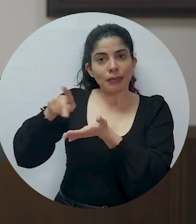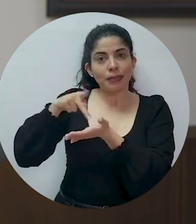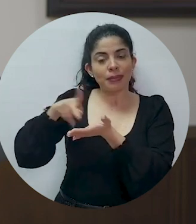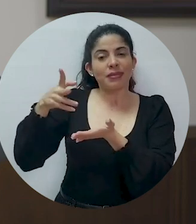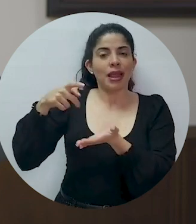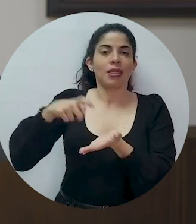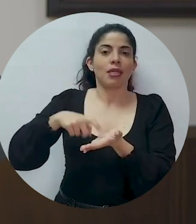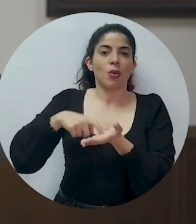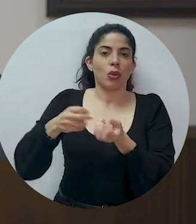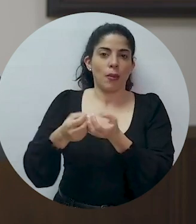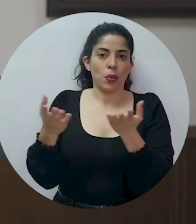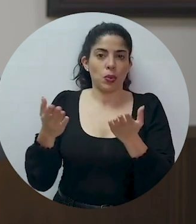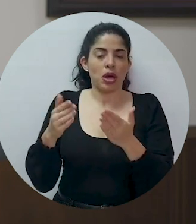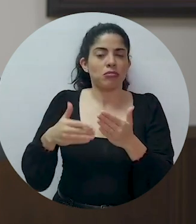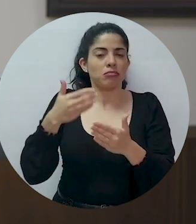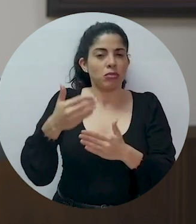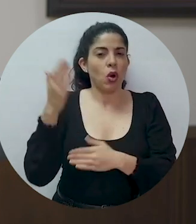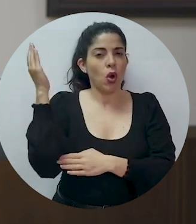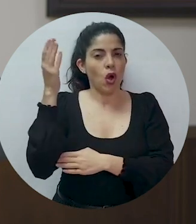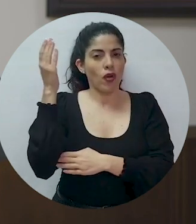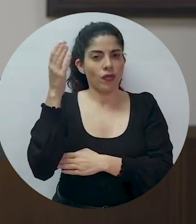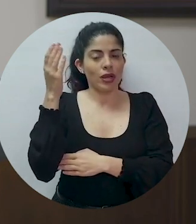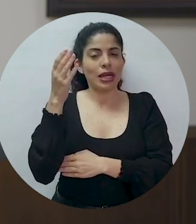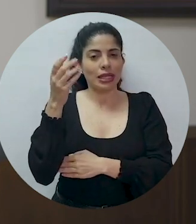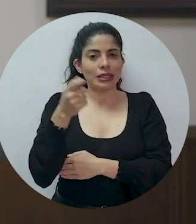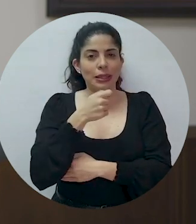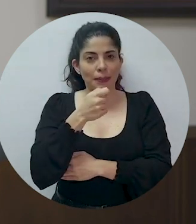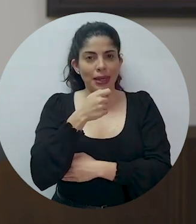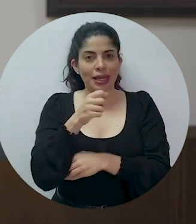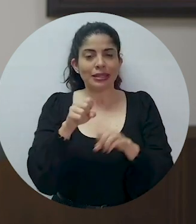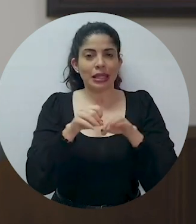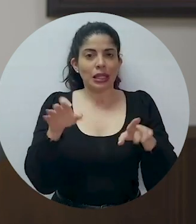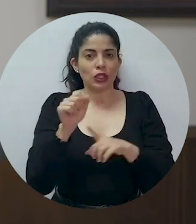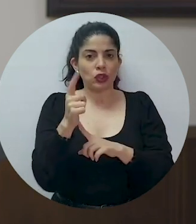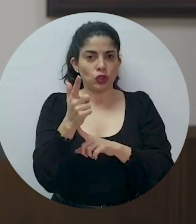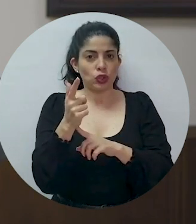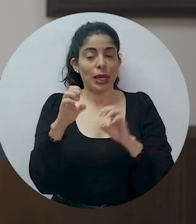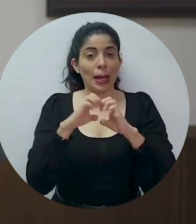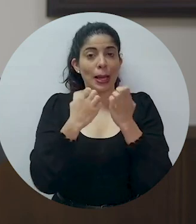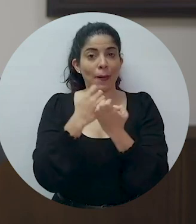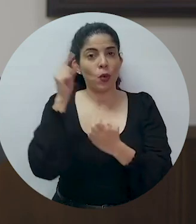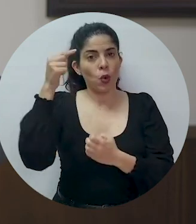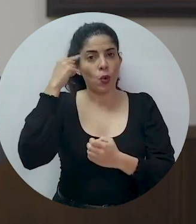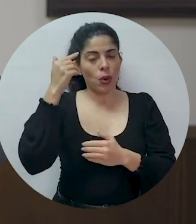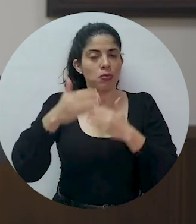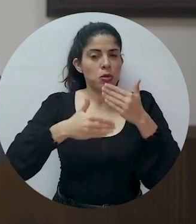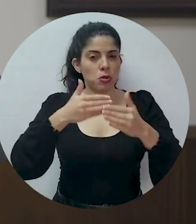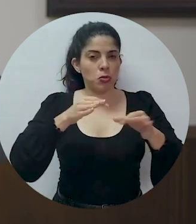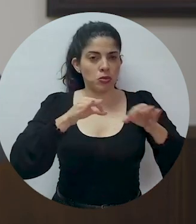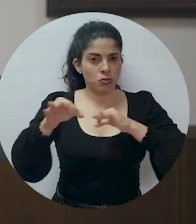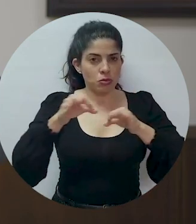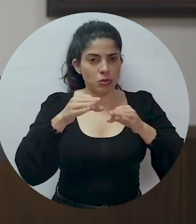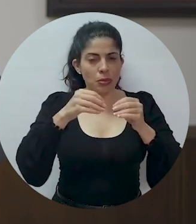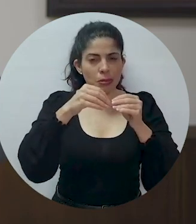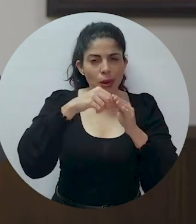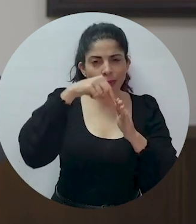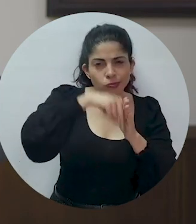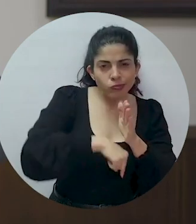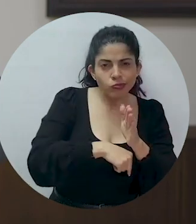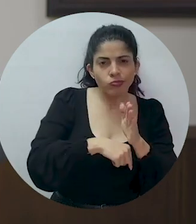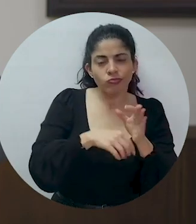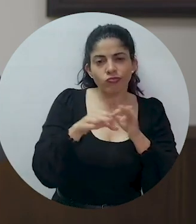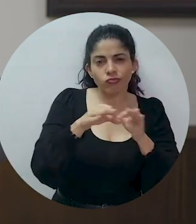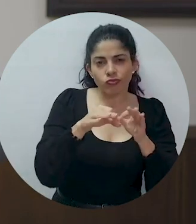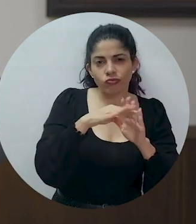deuda pública. Esto lo explicará en conferencia de prensa y por redes sociales el equipo de gobierno al dar los